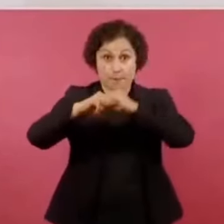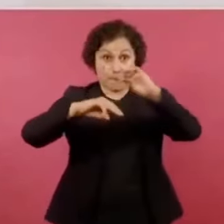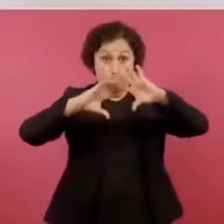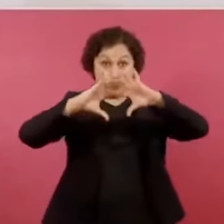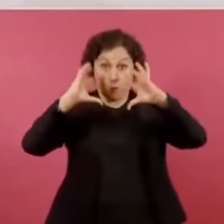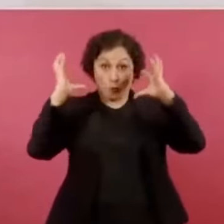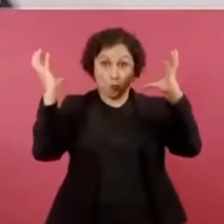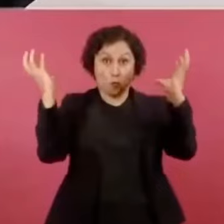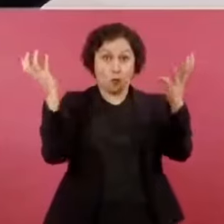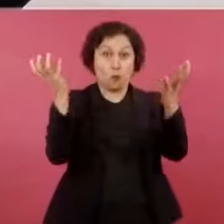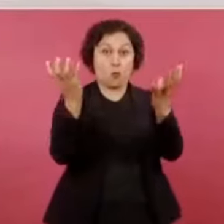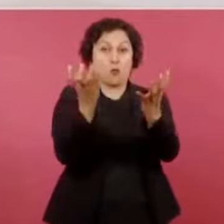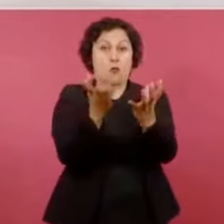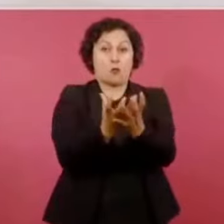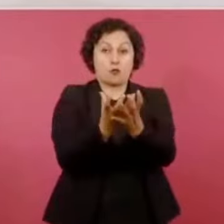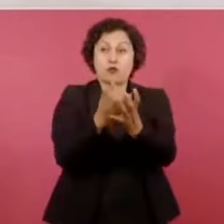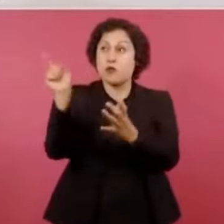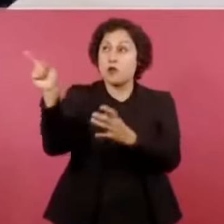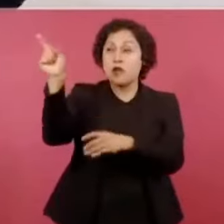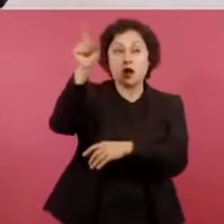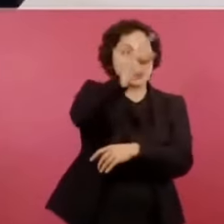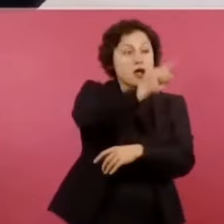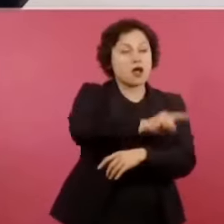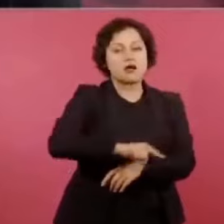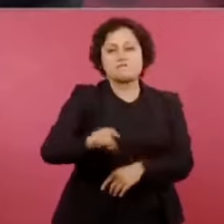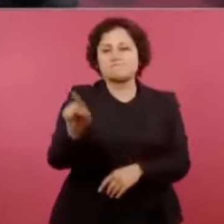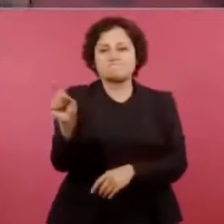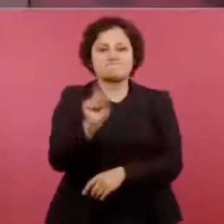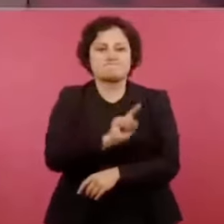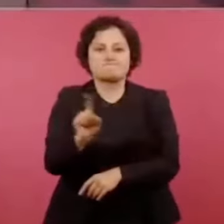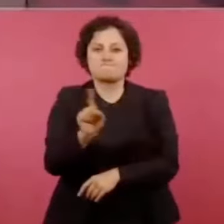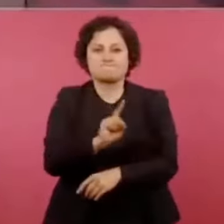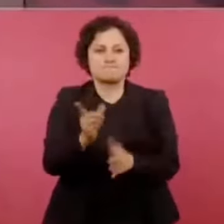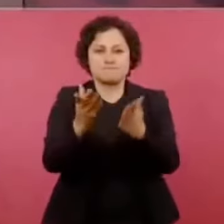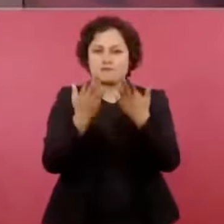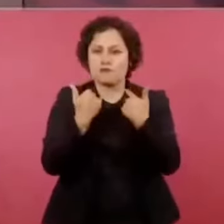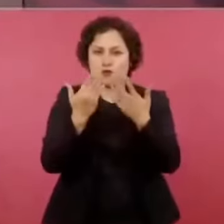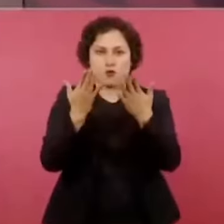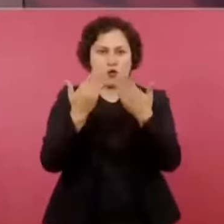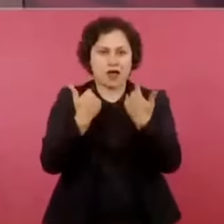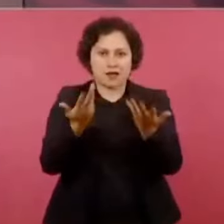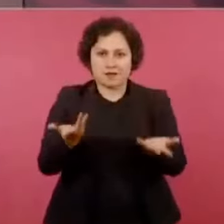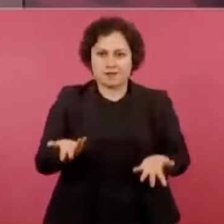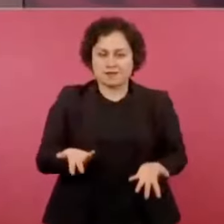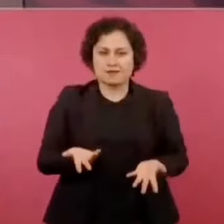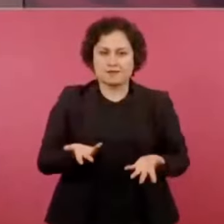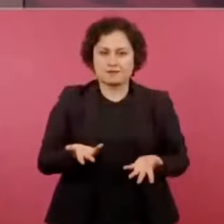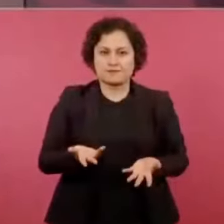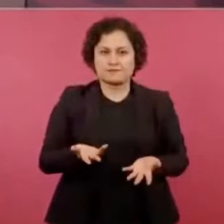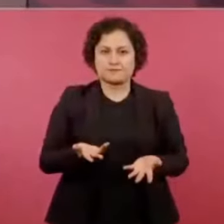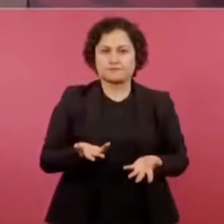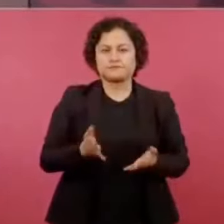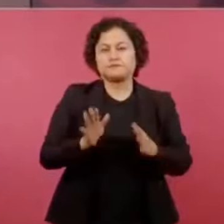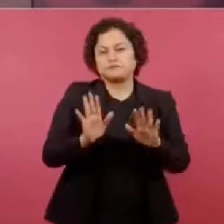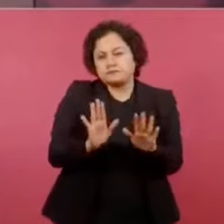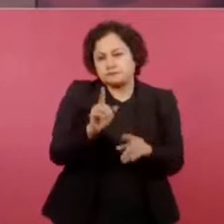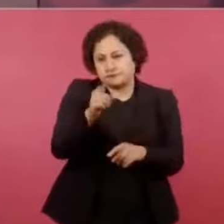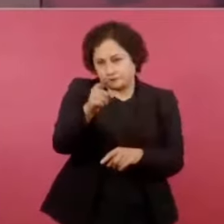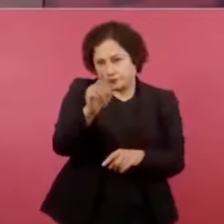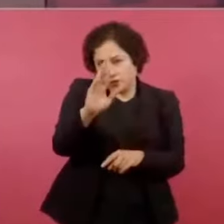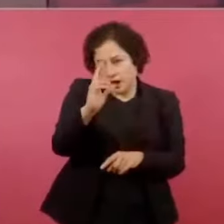Es cosa nada más que recordemos lo de Nueva Orleans